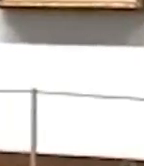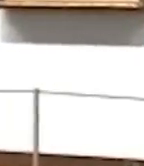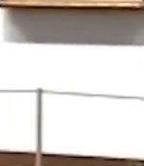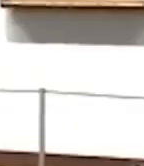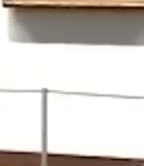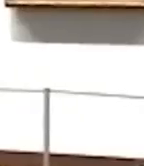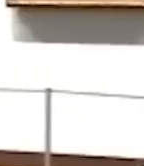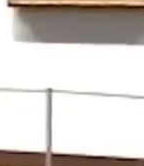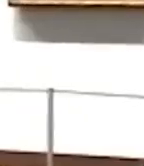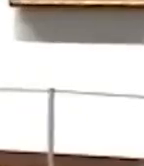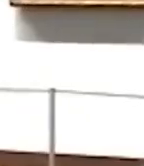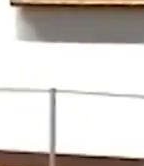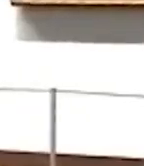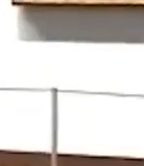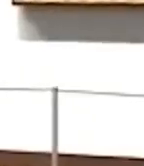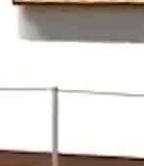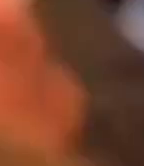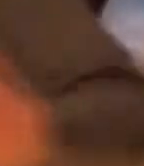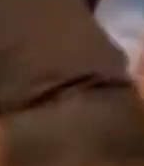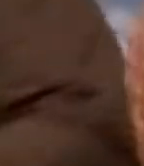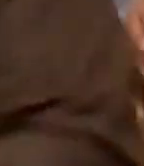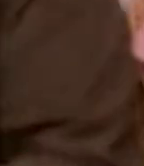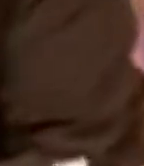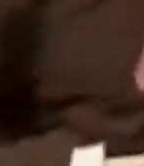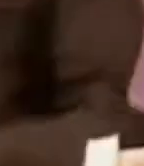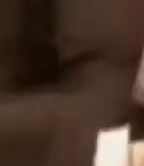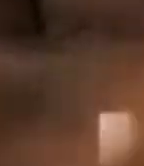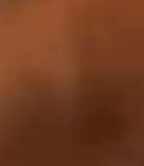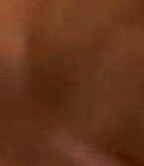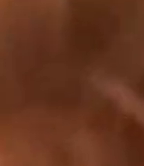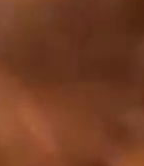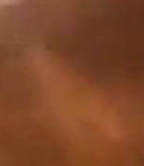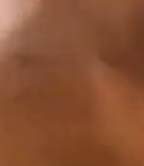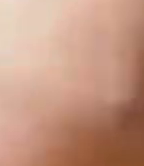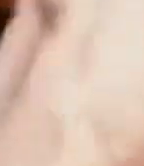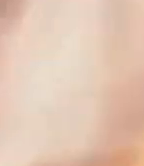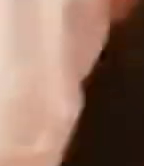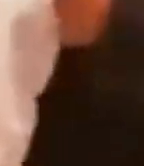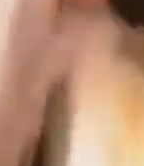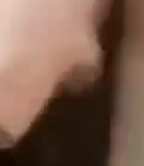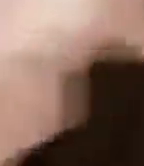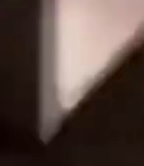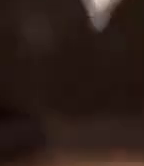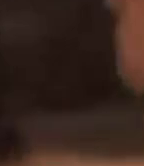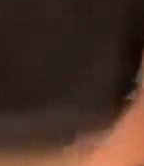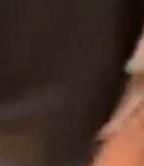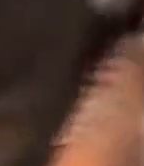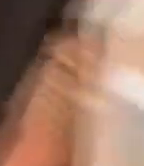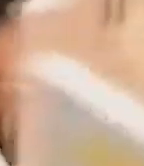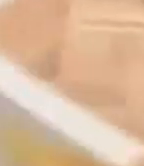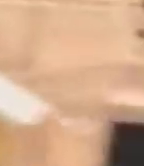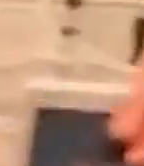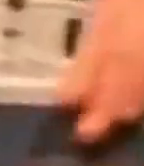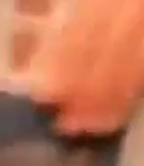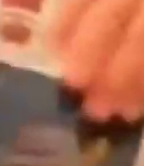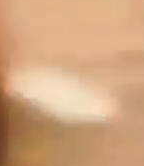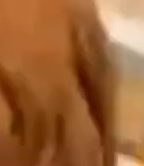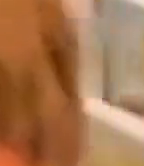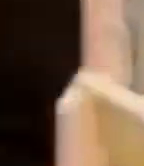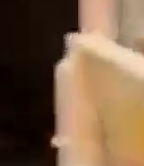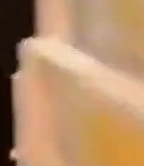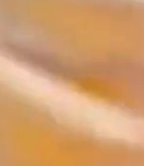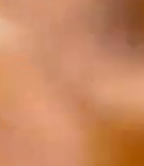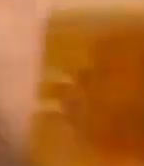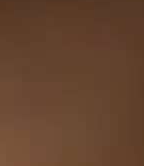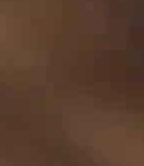exclusivamente en sus instalaciones por supuesto tratar de obtener una de estas preciadas tarjetas se volvió toda una batalla